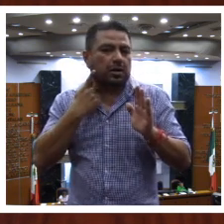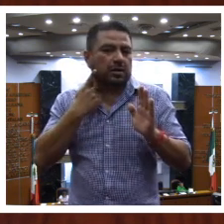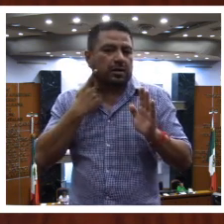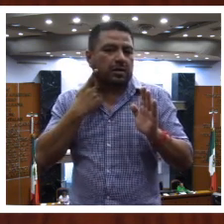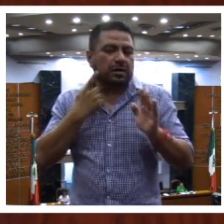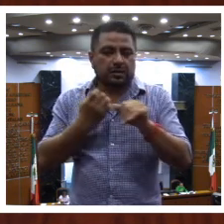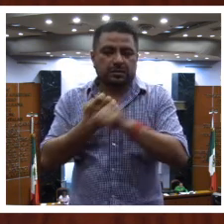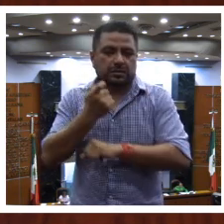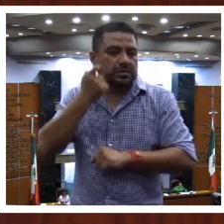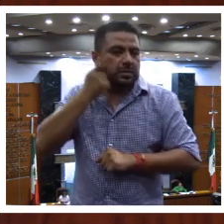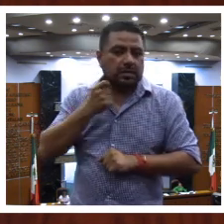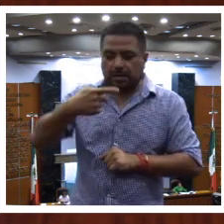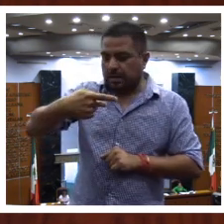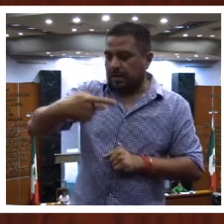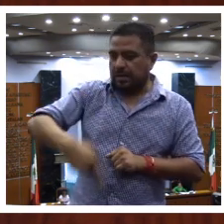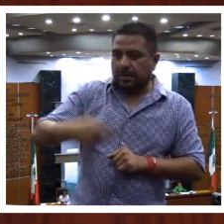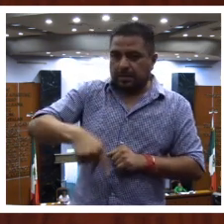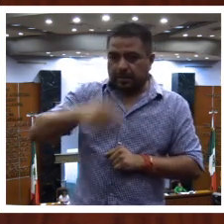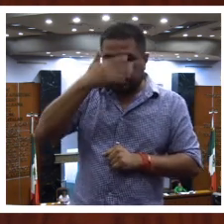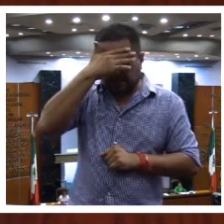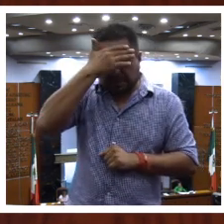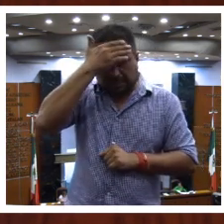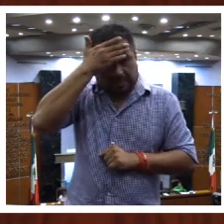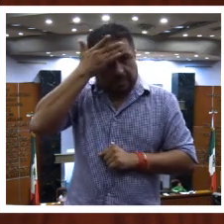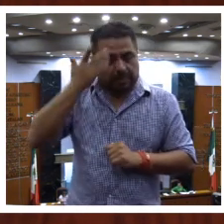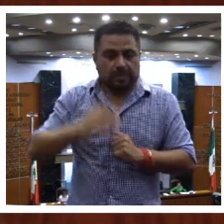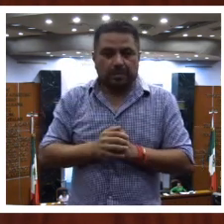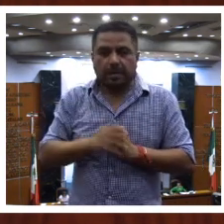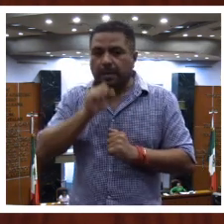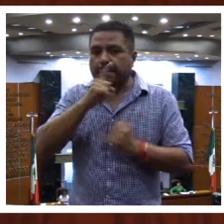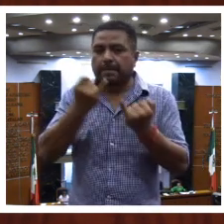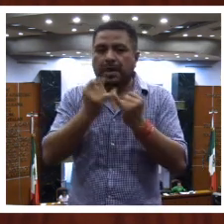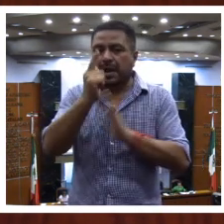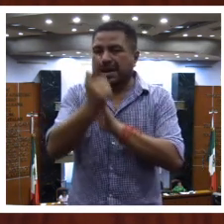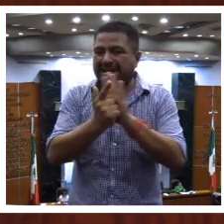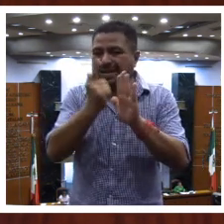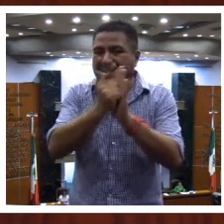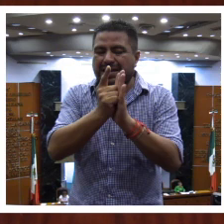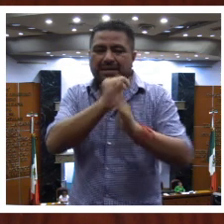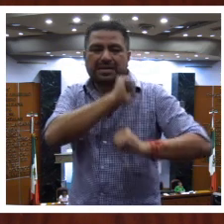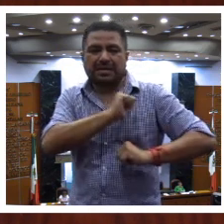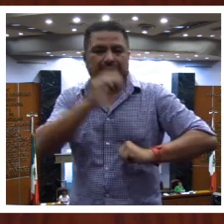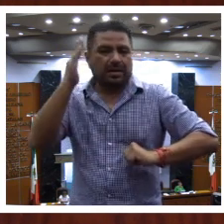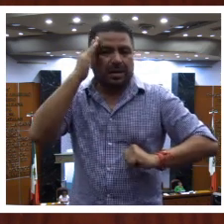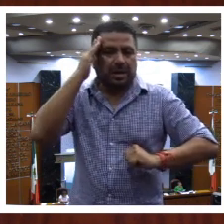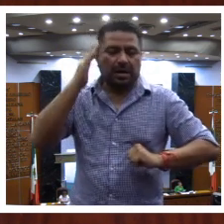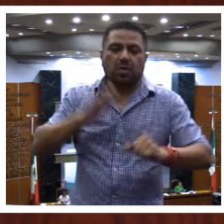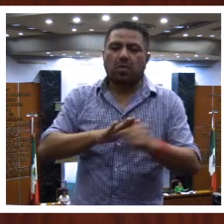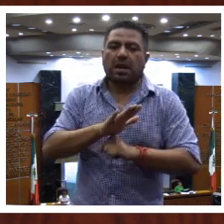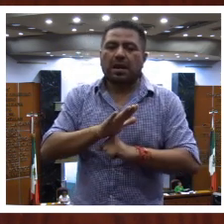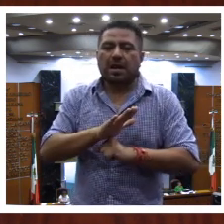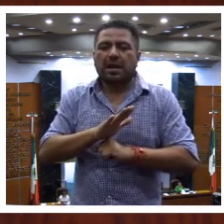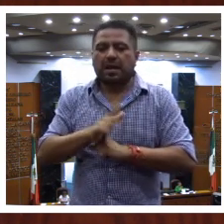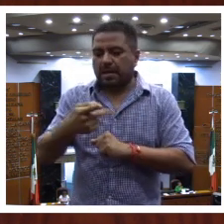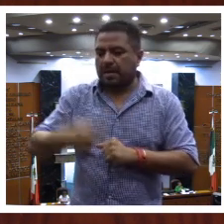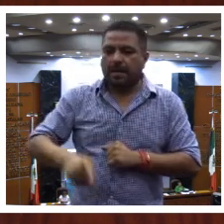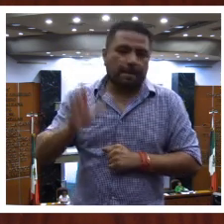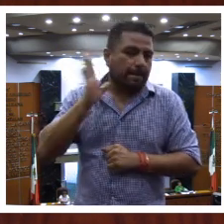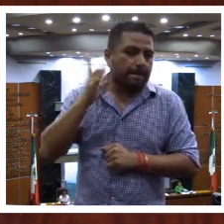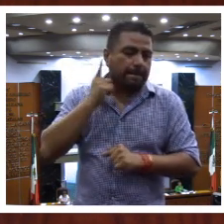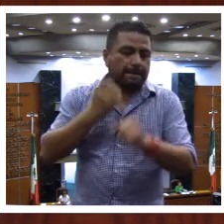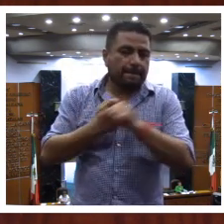del Estado Libre y Soberano de Guerrero y a la Ley Orgánica del Poder Legislativo